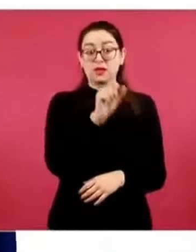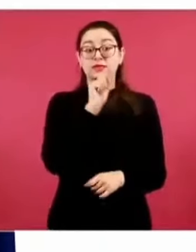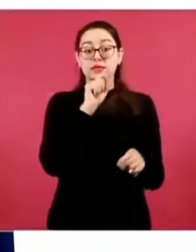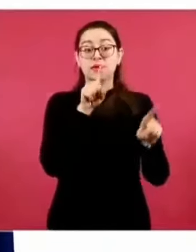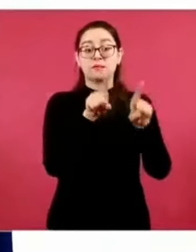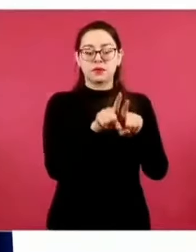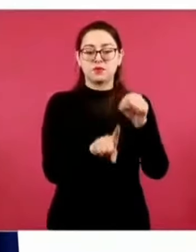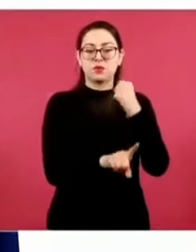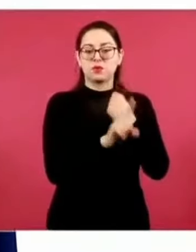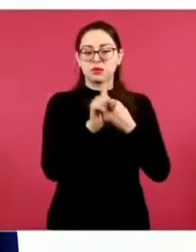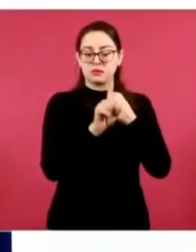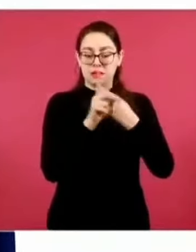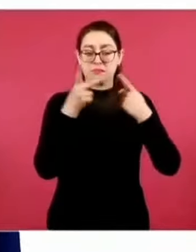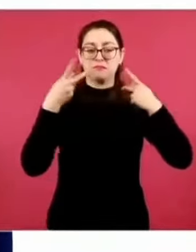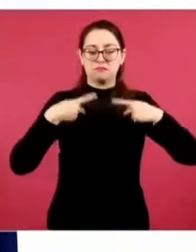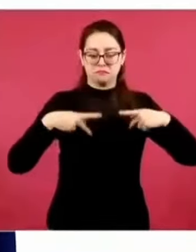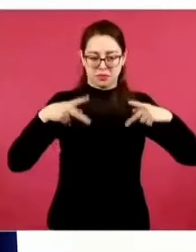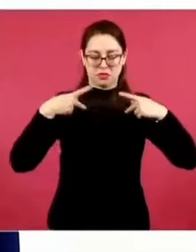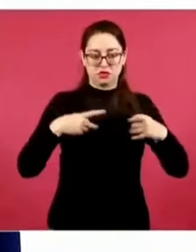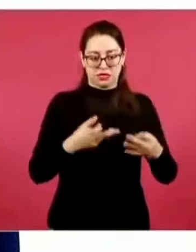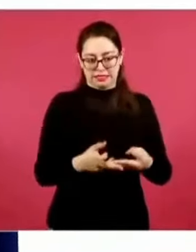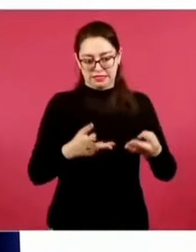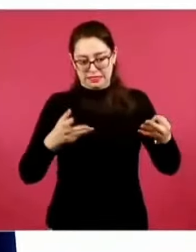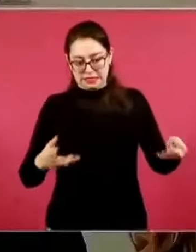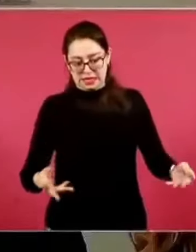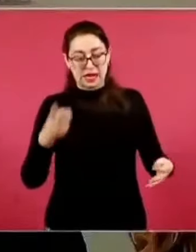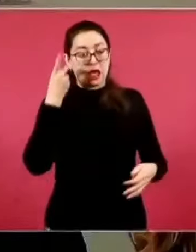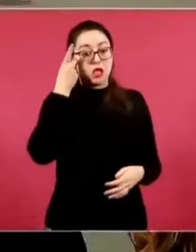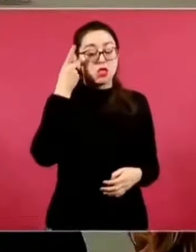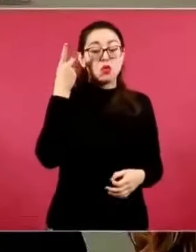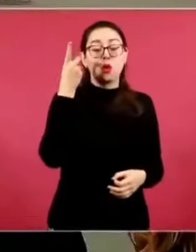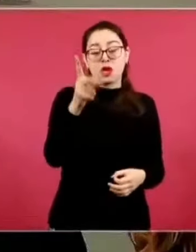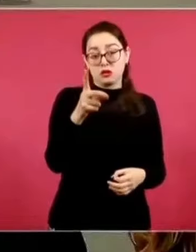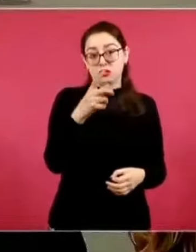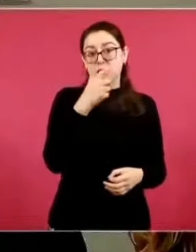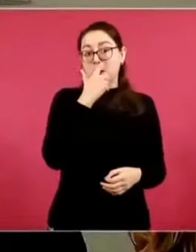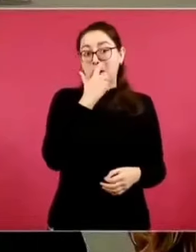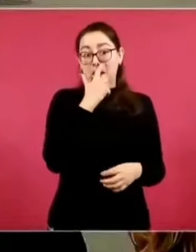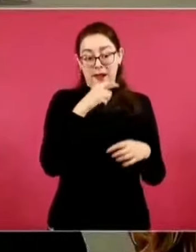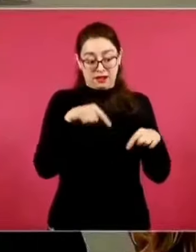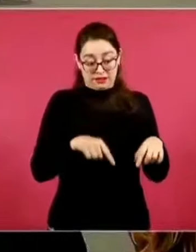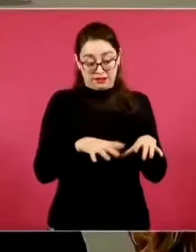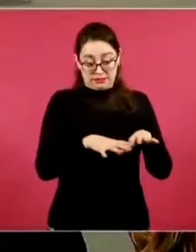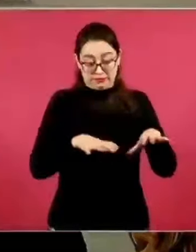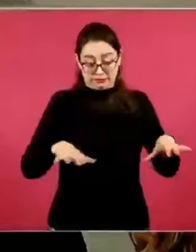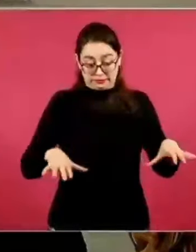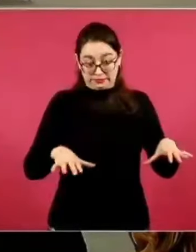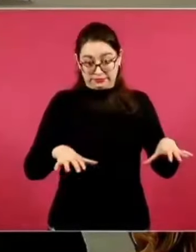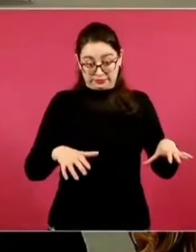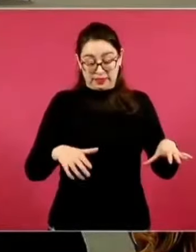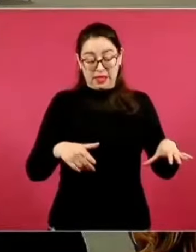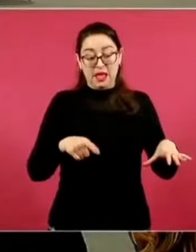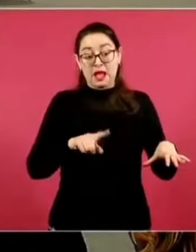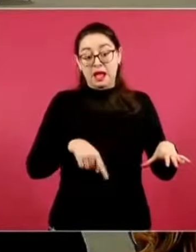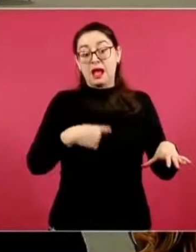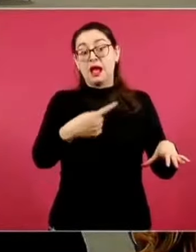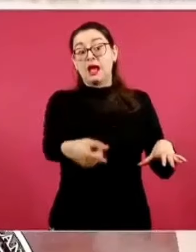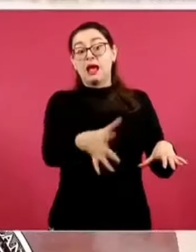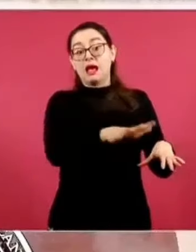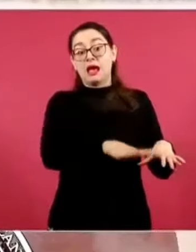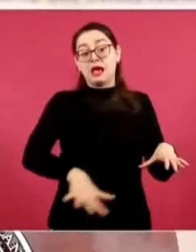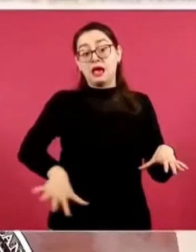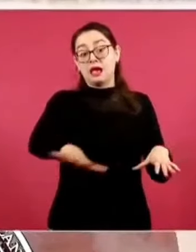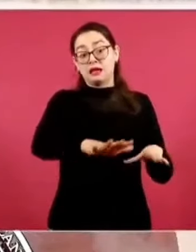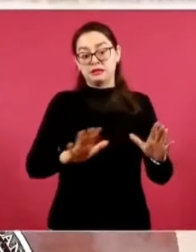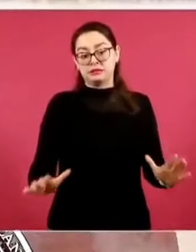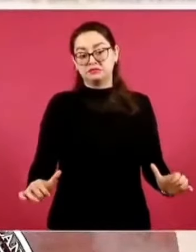particular, propietario de un terreno por donde es indispensable pasar para llegar a la zona arqueológica. Al día de hoy, el INAH, a